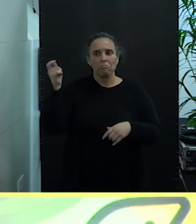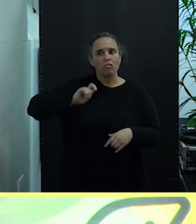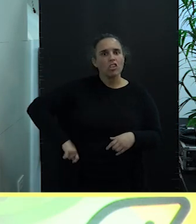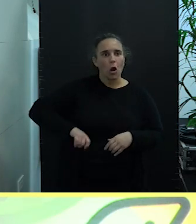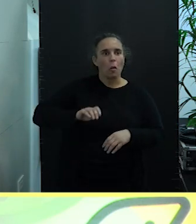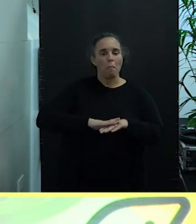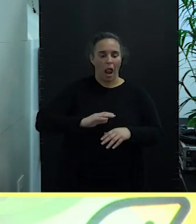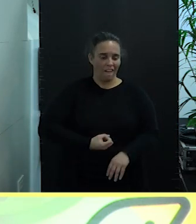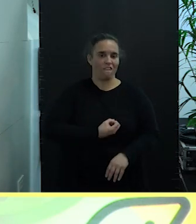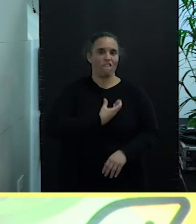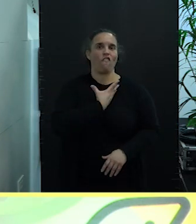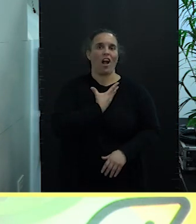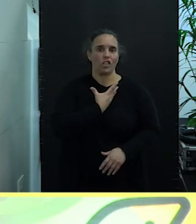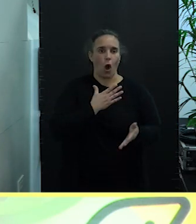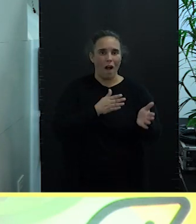vocaciones